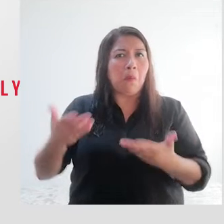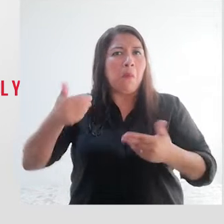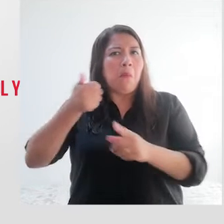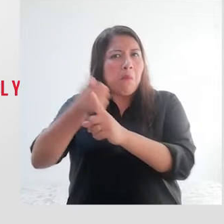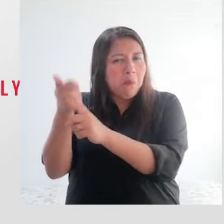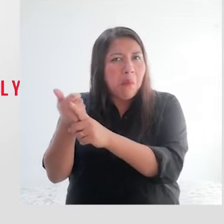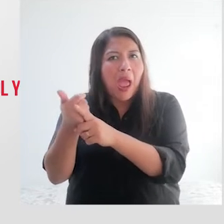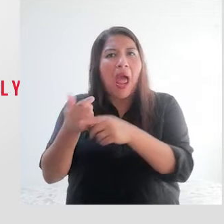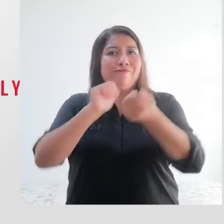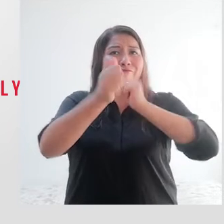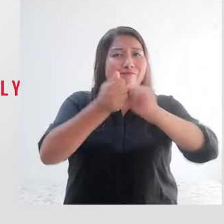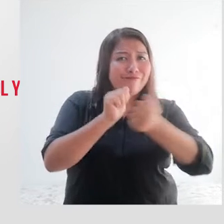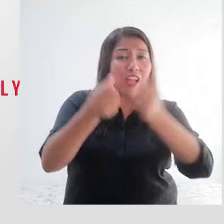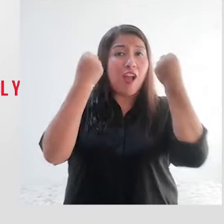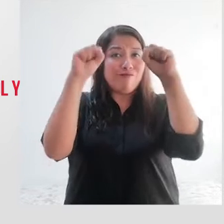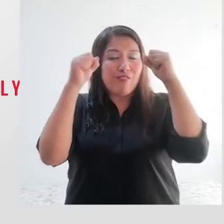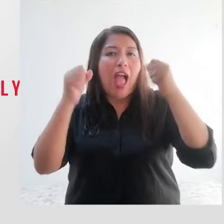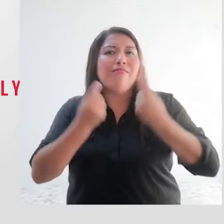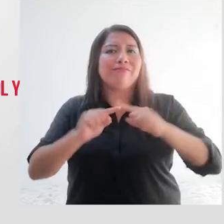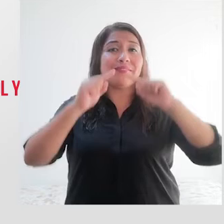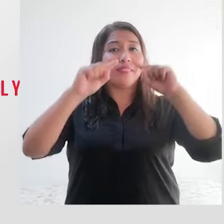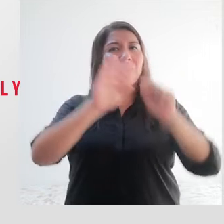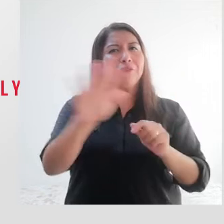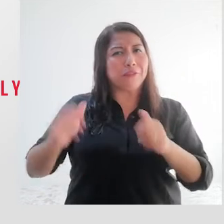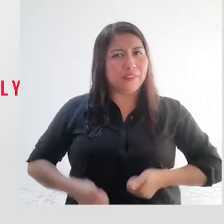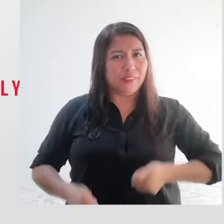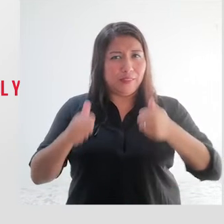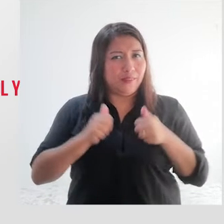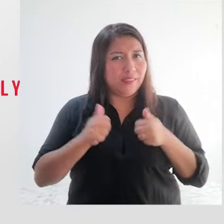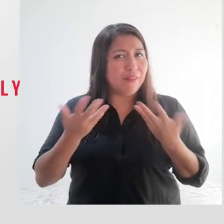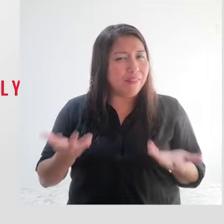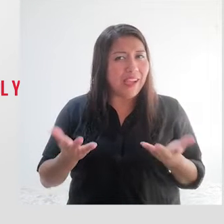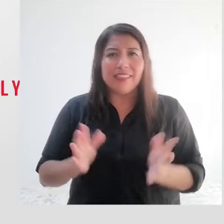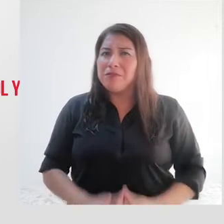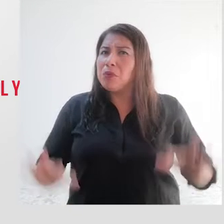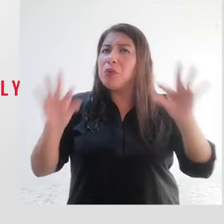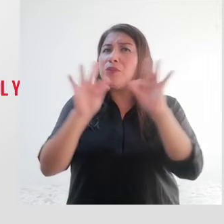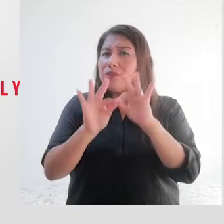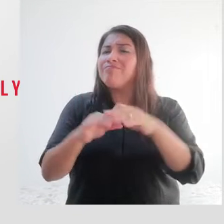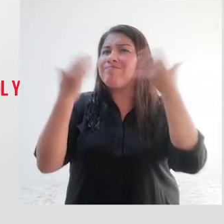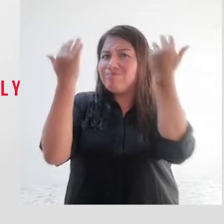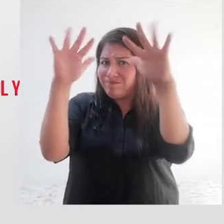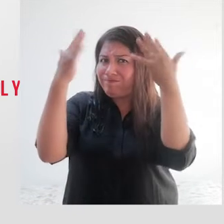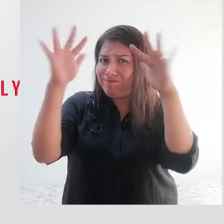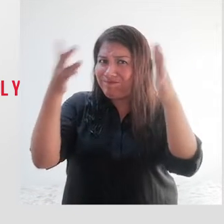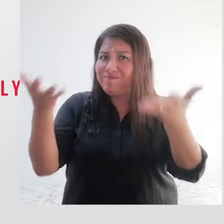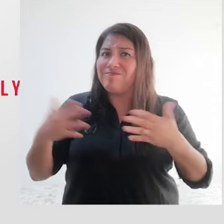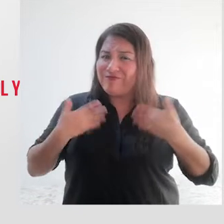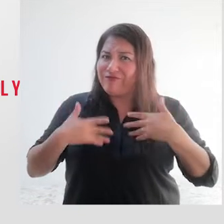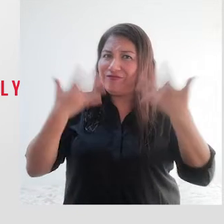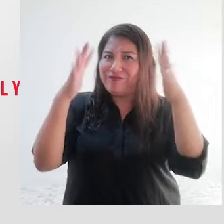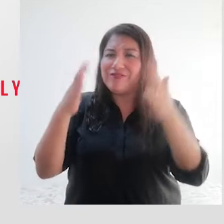deporte logren una realización en sus vidas. Es muy importante. Felicitaciones